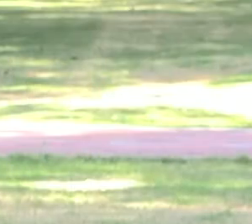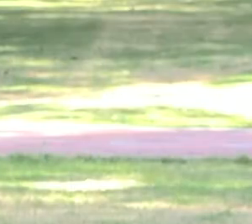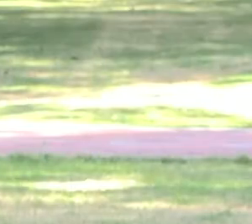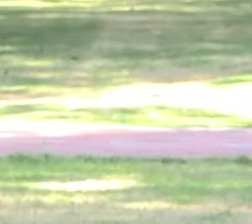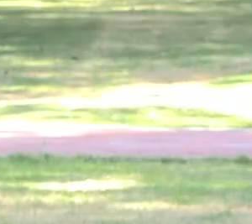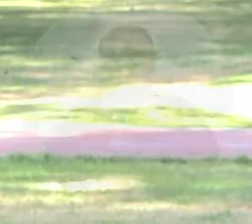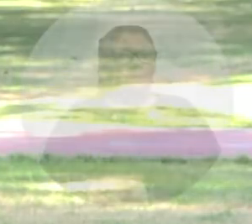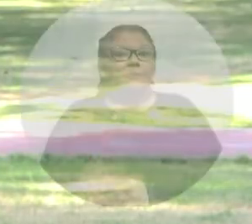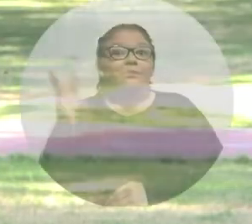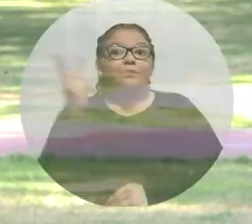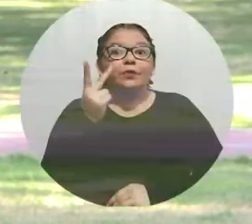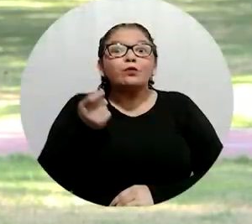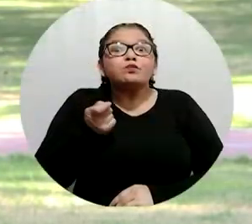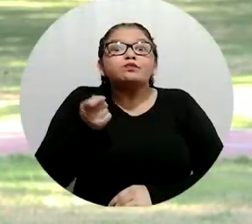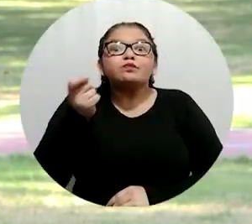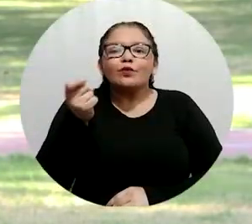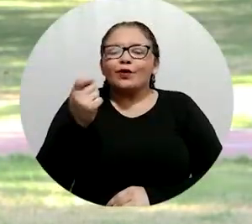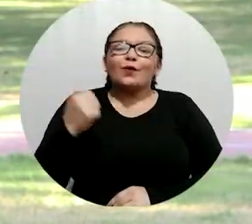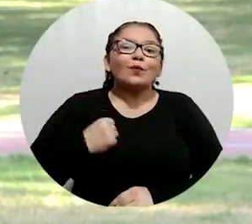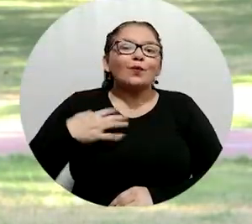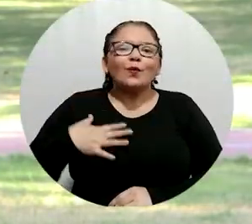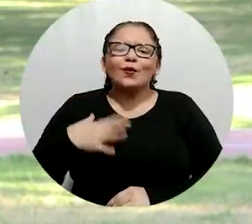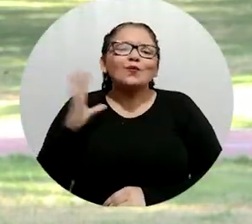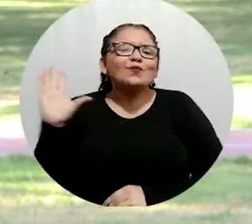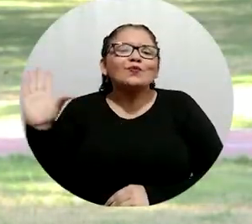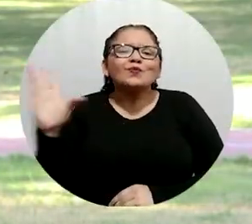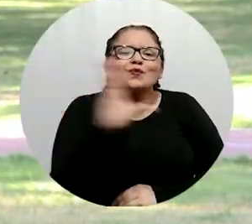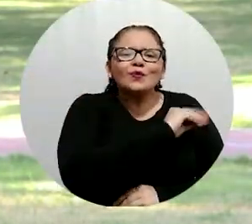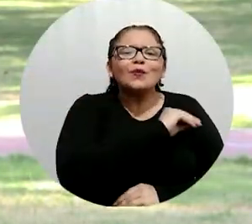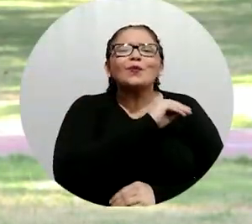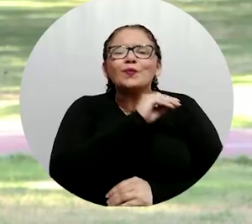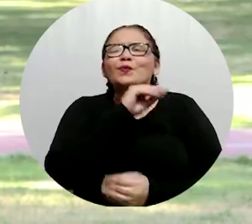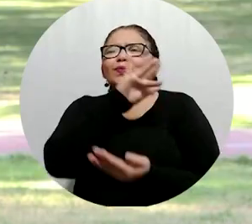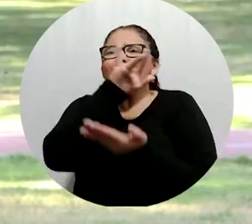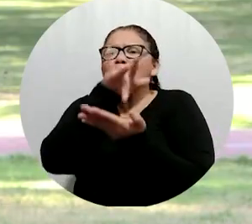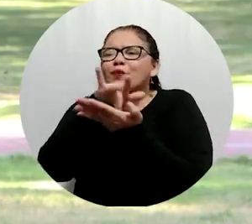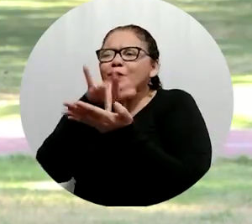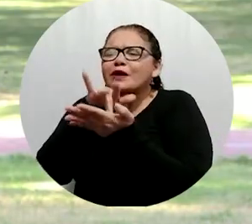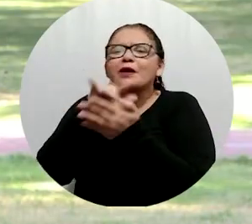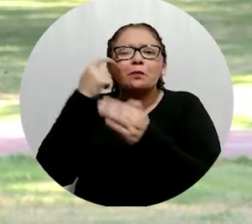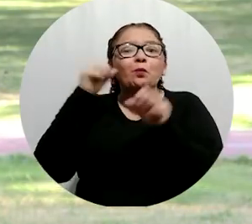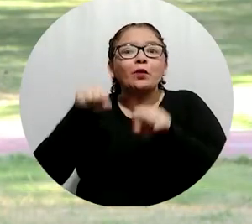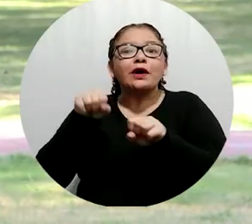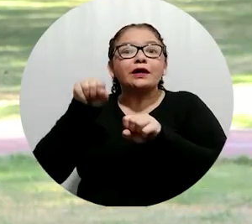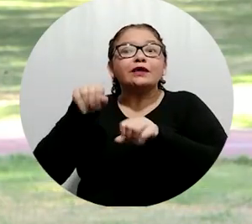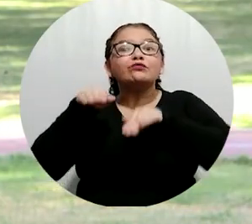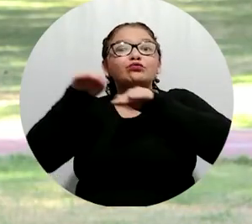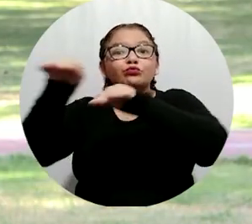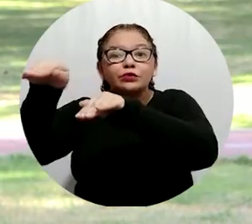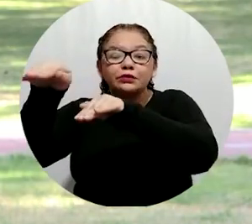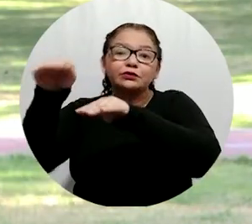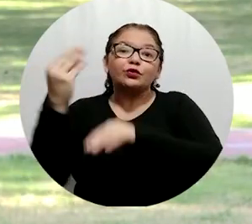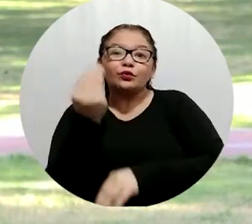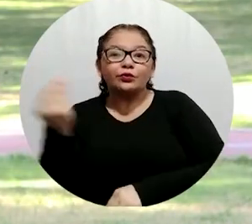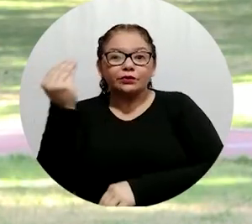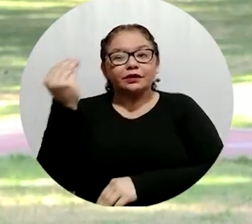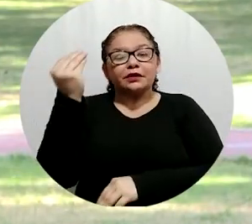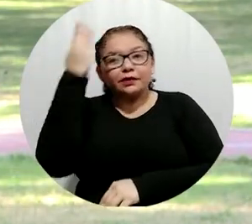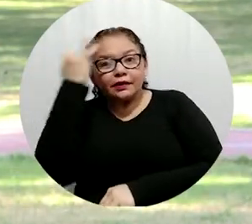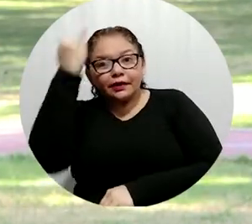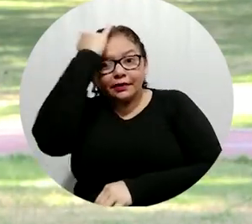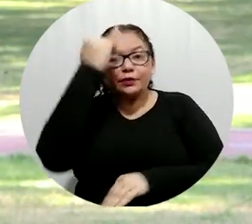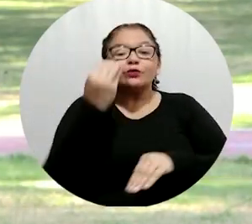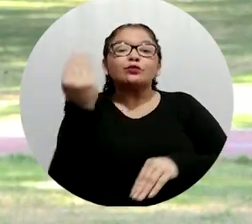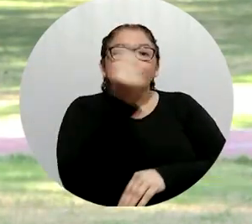Este viernes tendremos la oportunidad de una participación de todos los estamentos para elegir a sus representantes en el Consejo